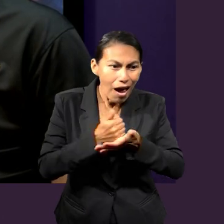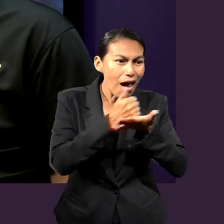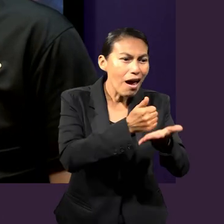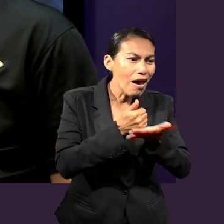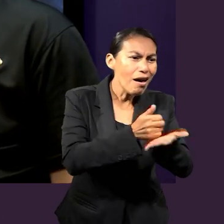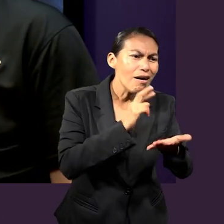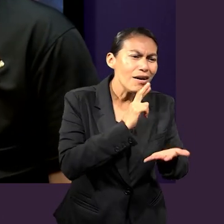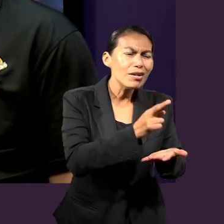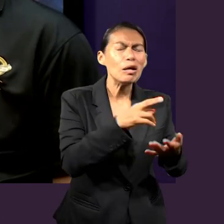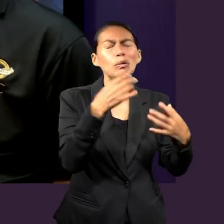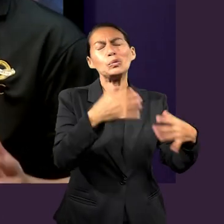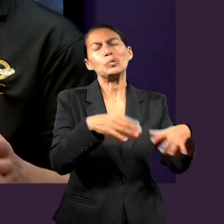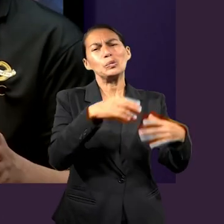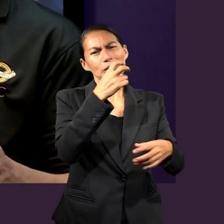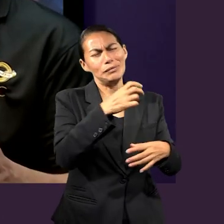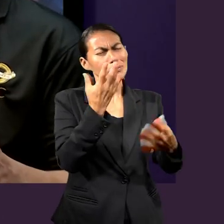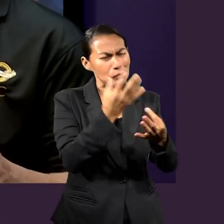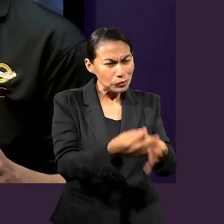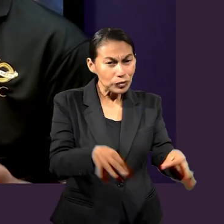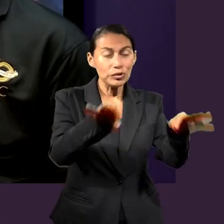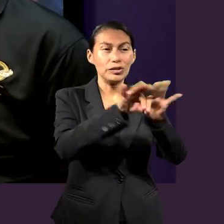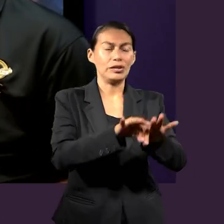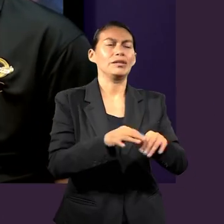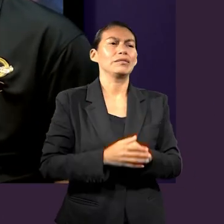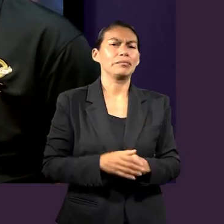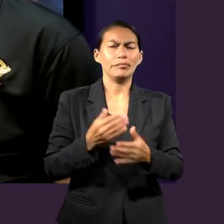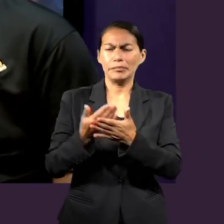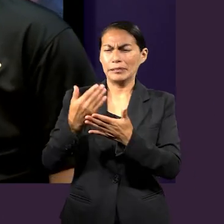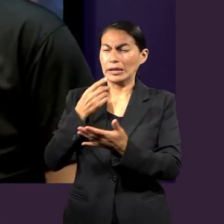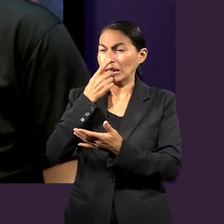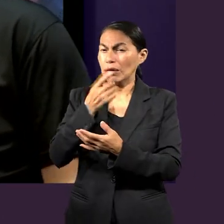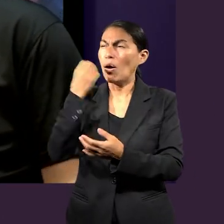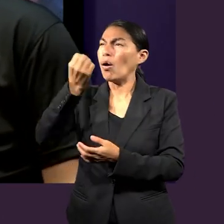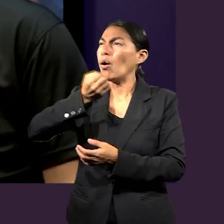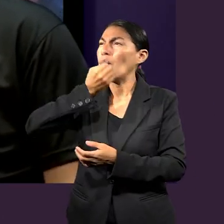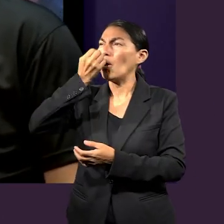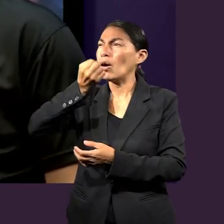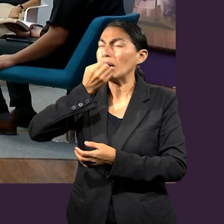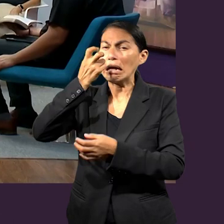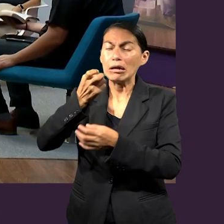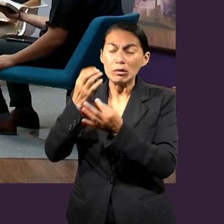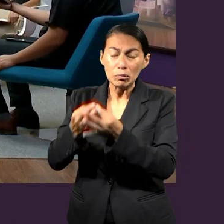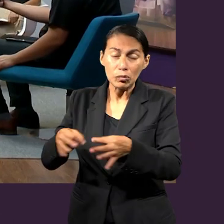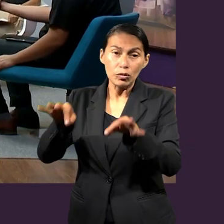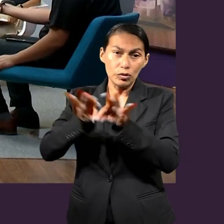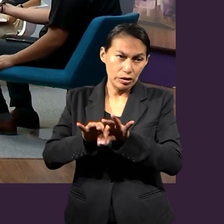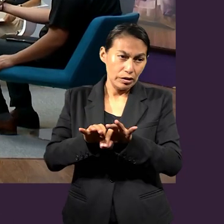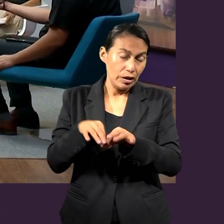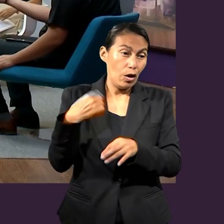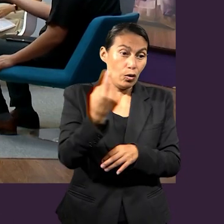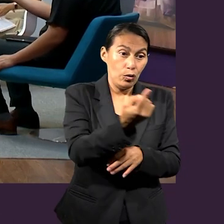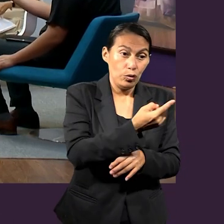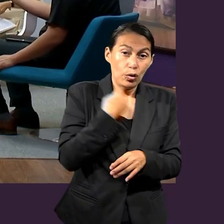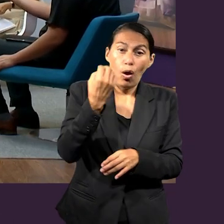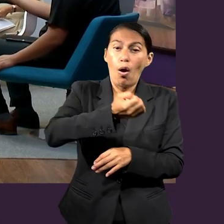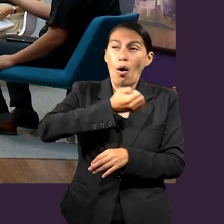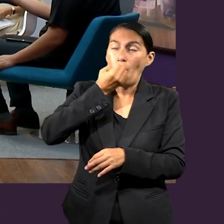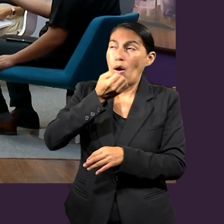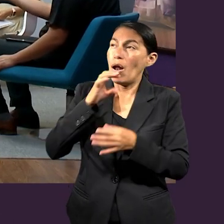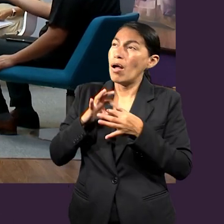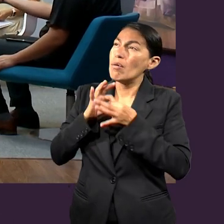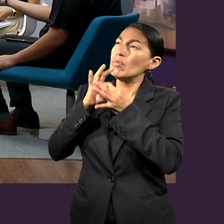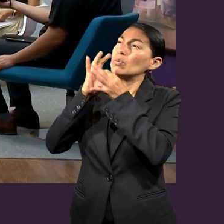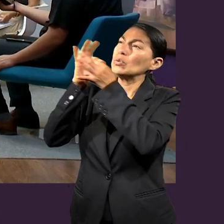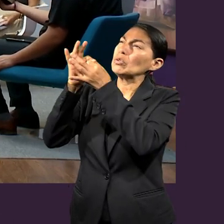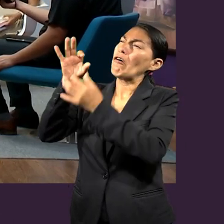la resurrección y por eso yo creo que una parte central, como iniciamos al principio de este programa, la oración, porque eso es lo que nos da